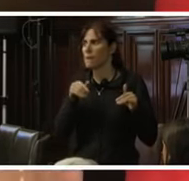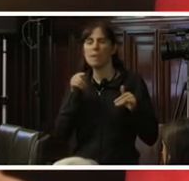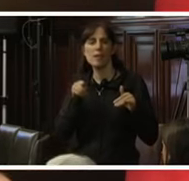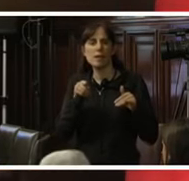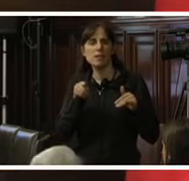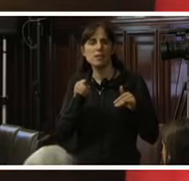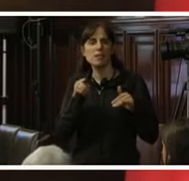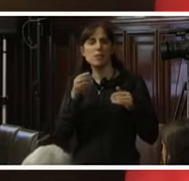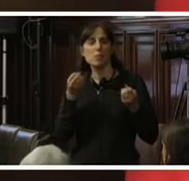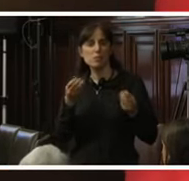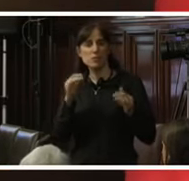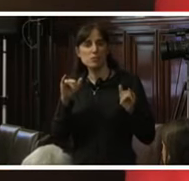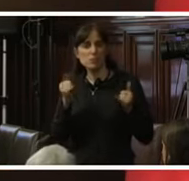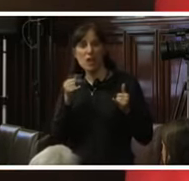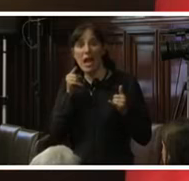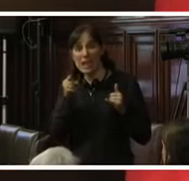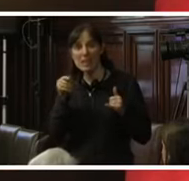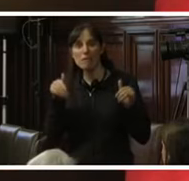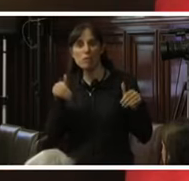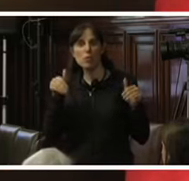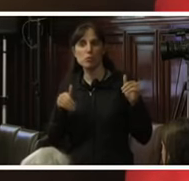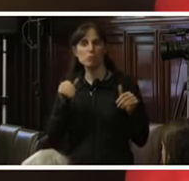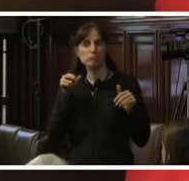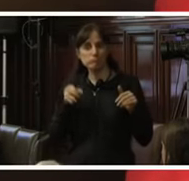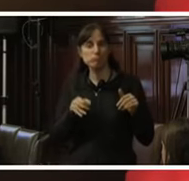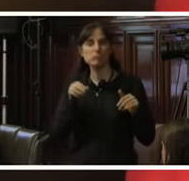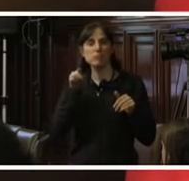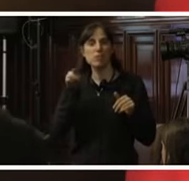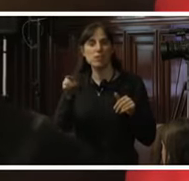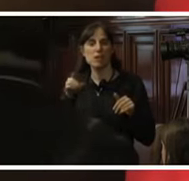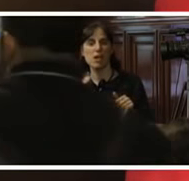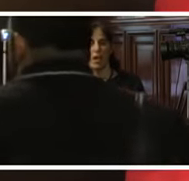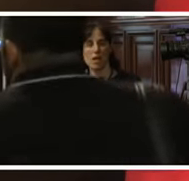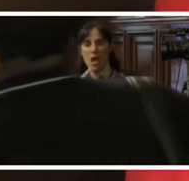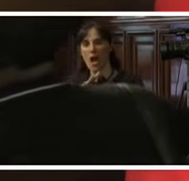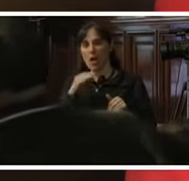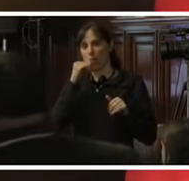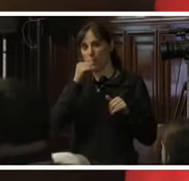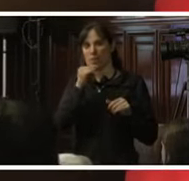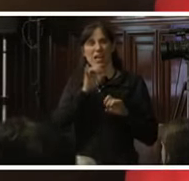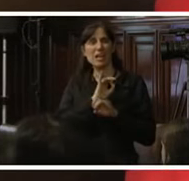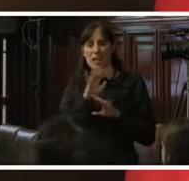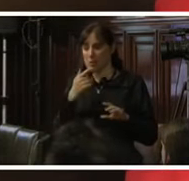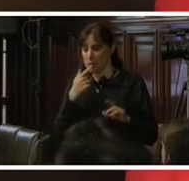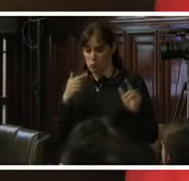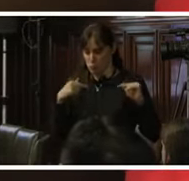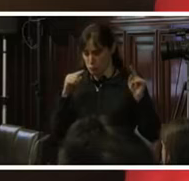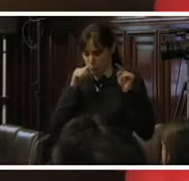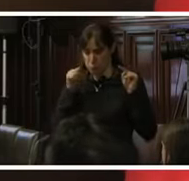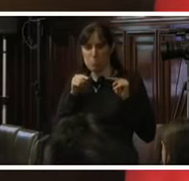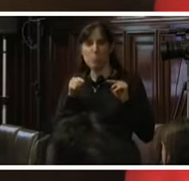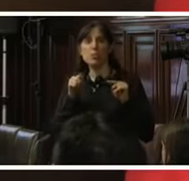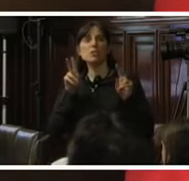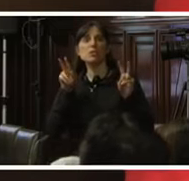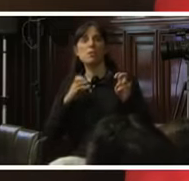tanto y en cuanto, ese voto en particular tiene al lado un pronunciamiento específico del juez que dice que no cuestiona la calificación del